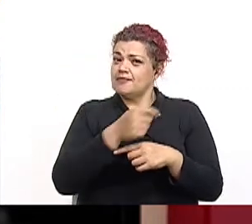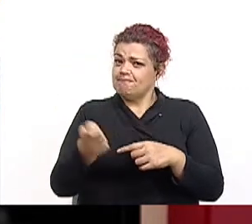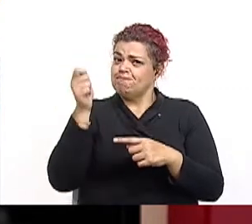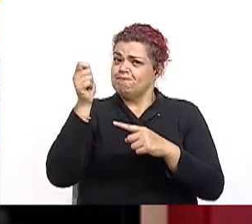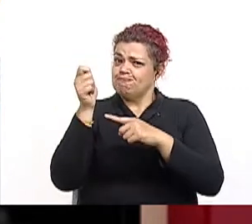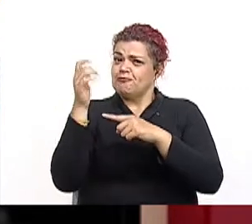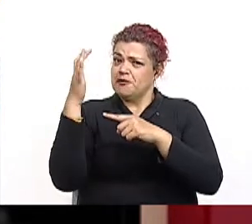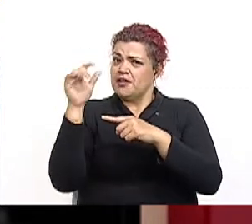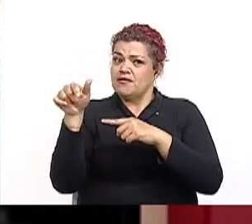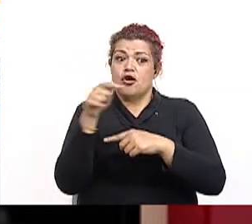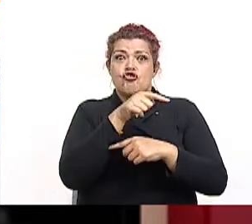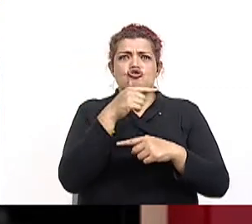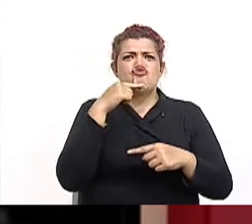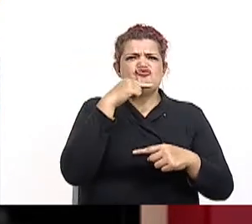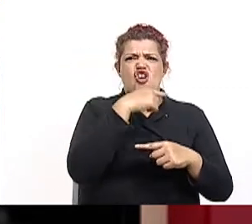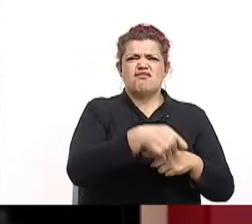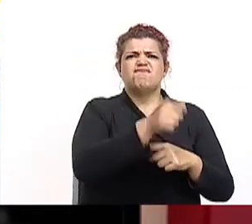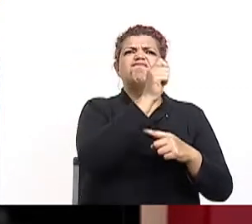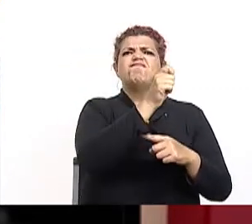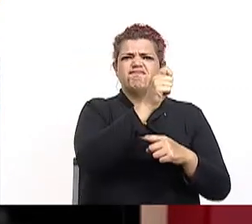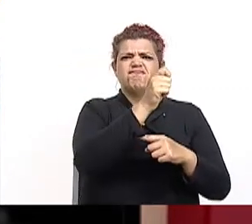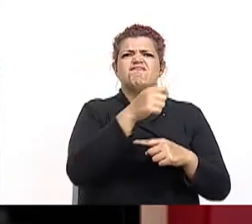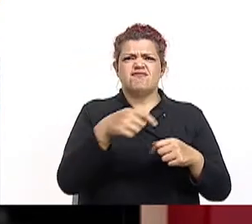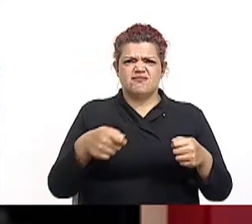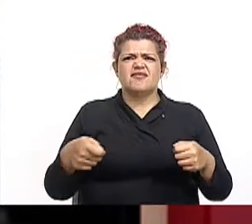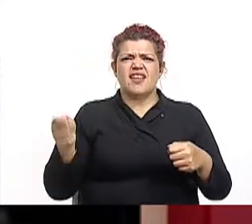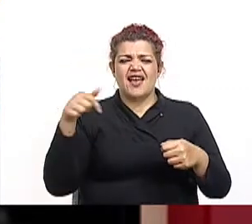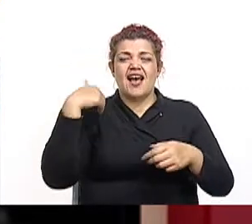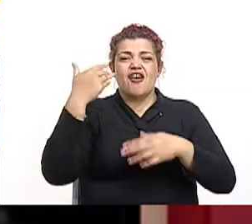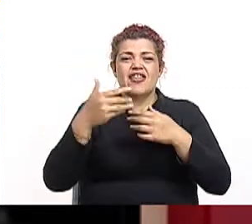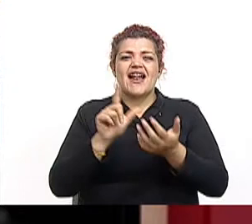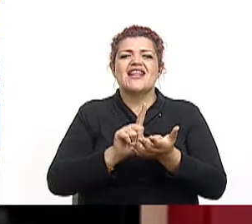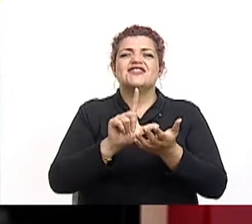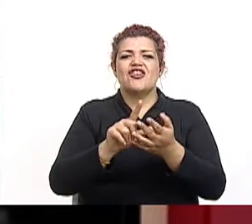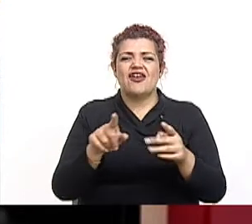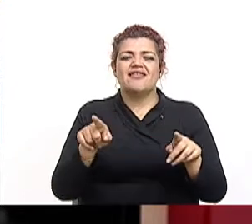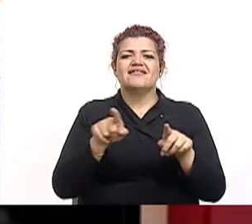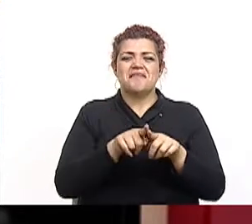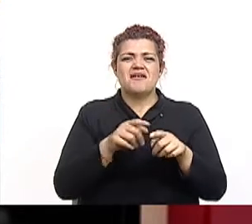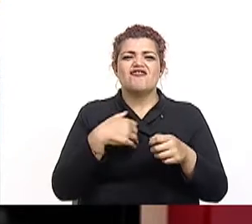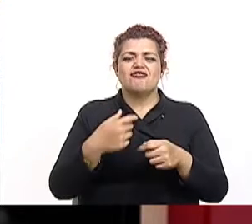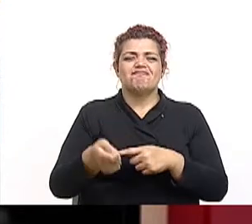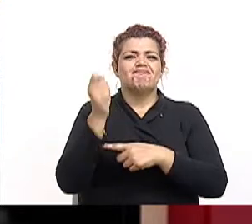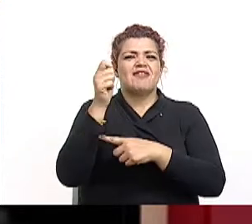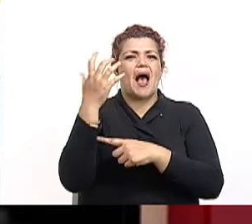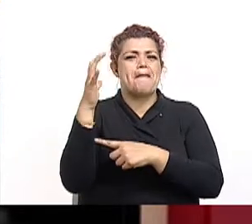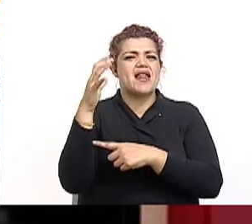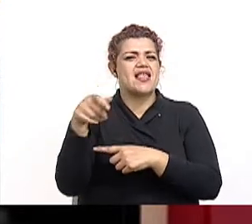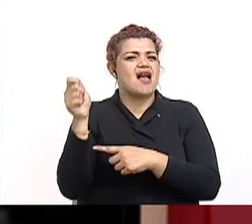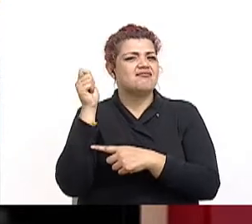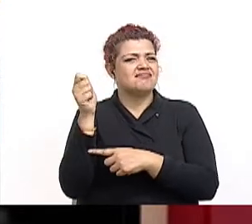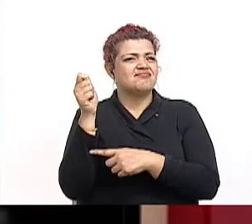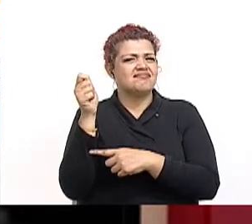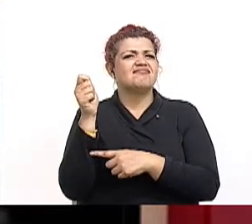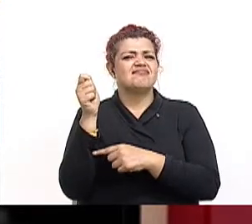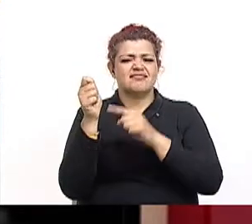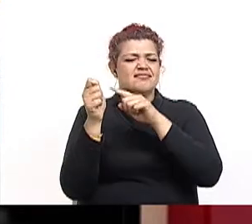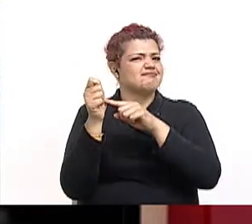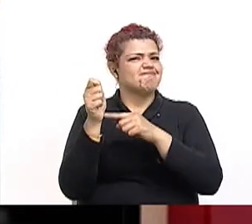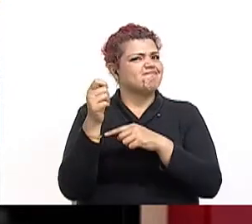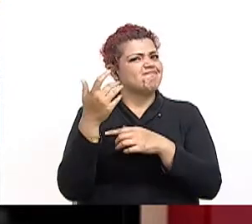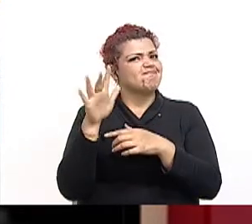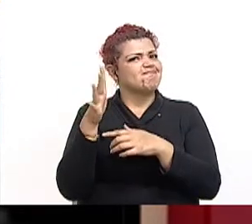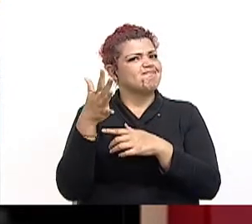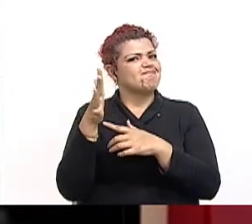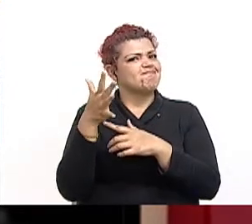sacando durante este programa y la siguiente lección también, tarjeta amarilla, por ejemplo, a la descalificación